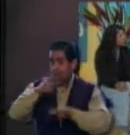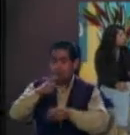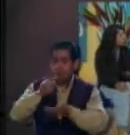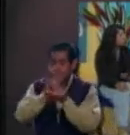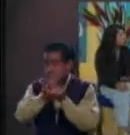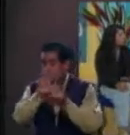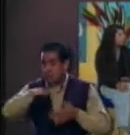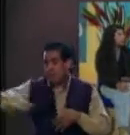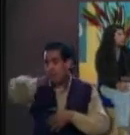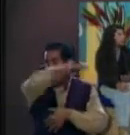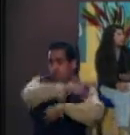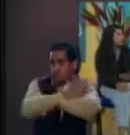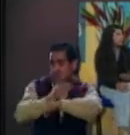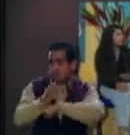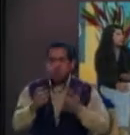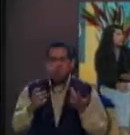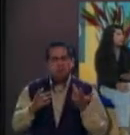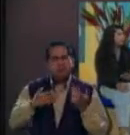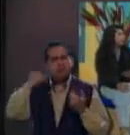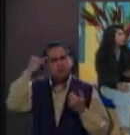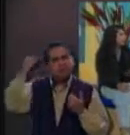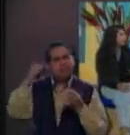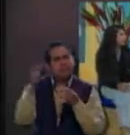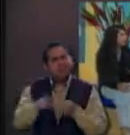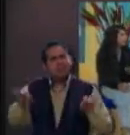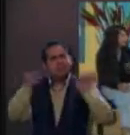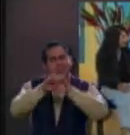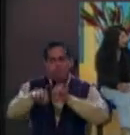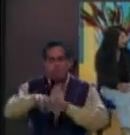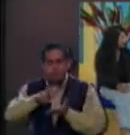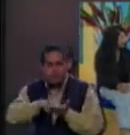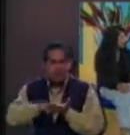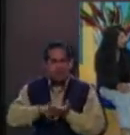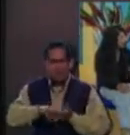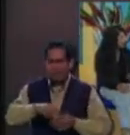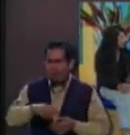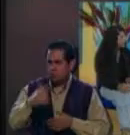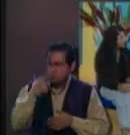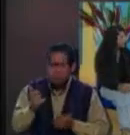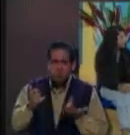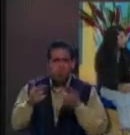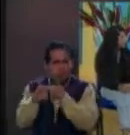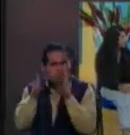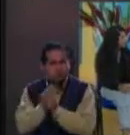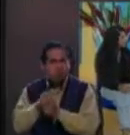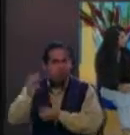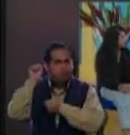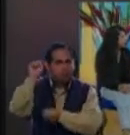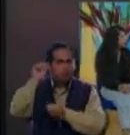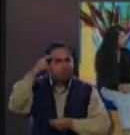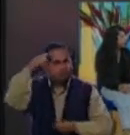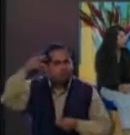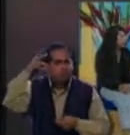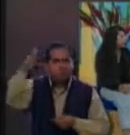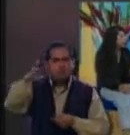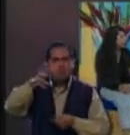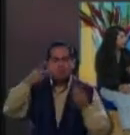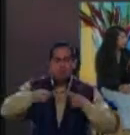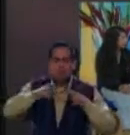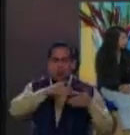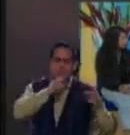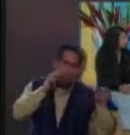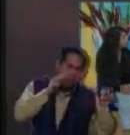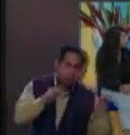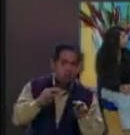compañeros con discapacidad tenemos que hacer valer nuestra presencia como grupo social en el que